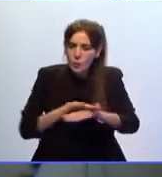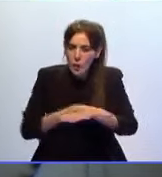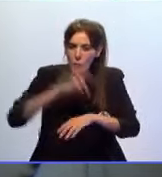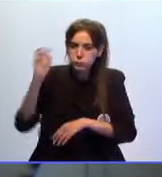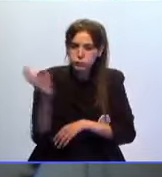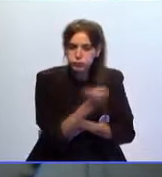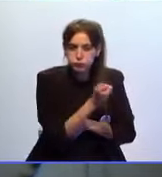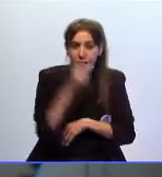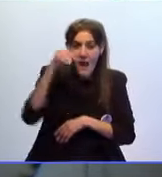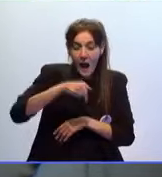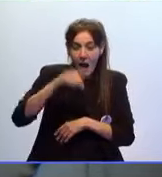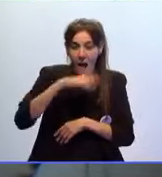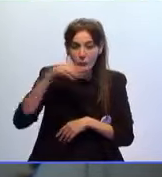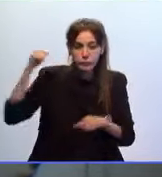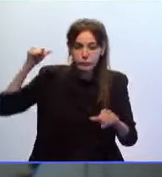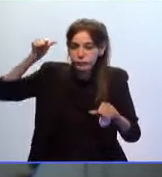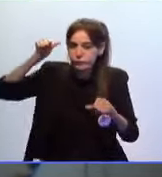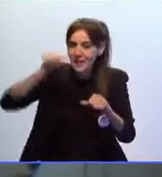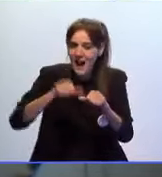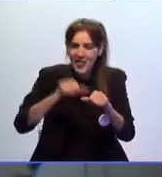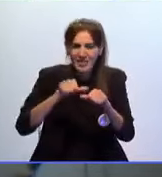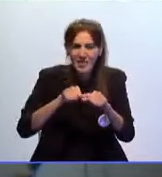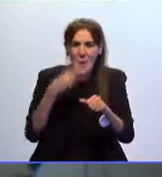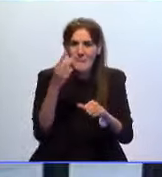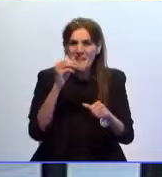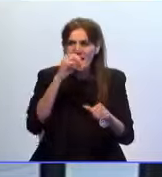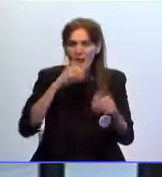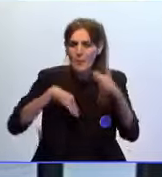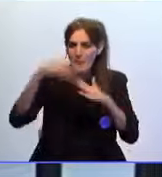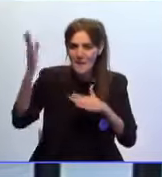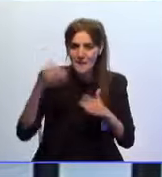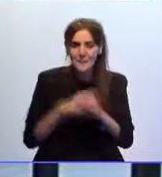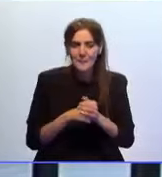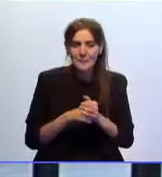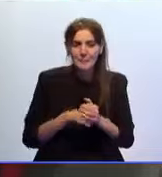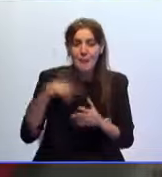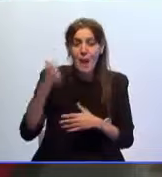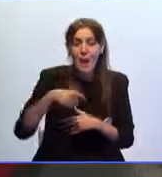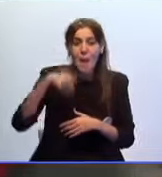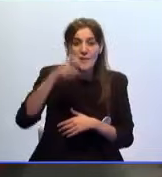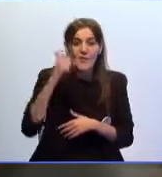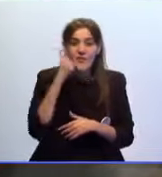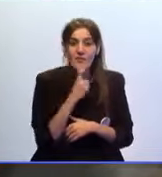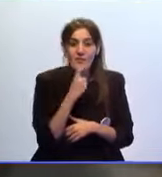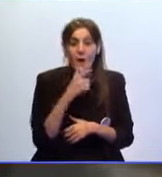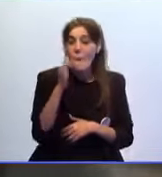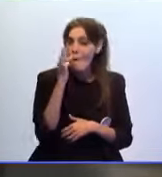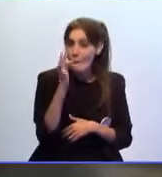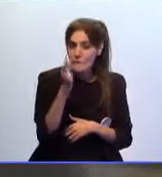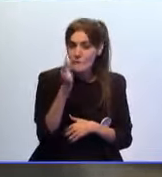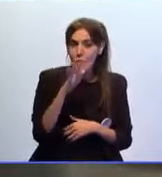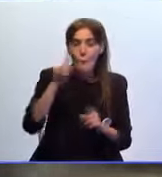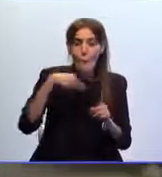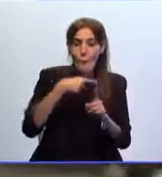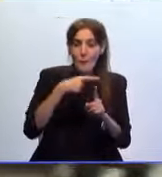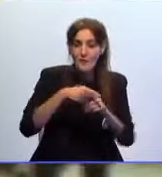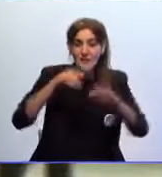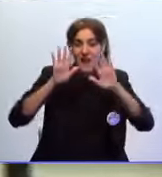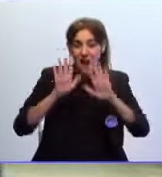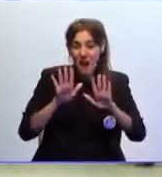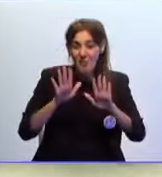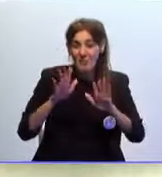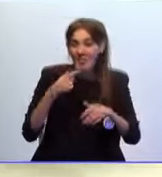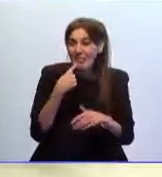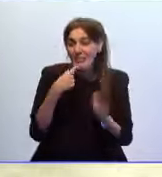general de esta casa desde hace más de 20 años. Sebastián Guerrero ha mostrado su satisfacción por este documento, aunque ha